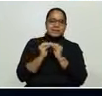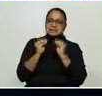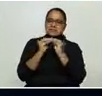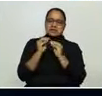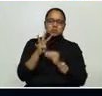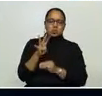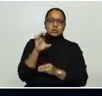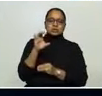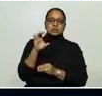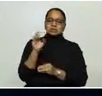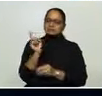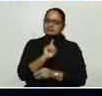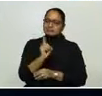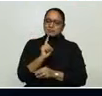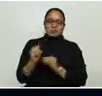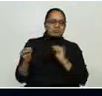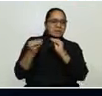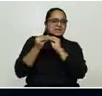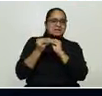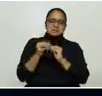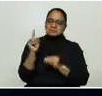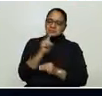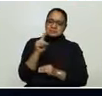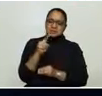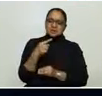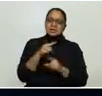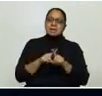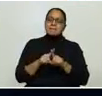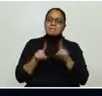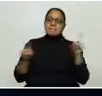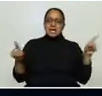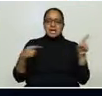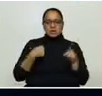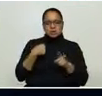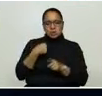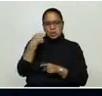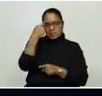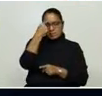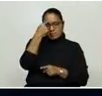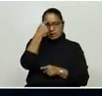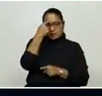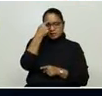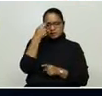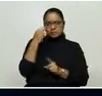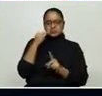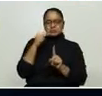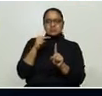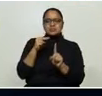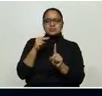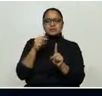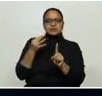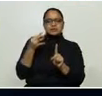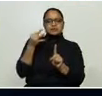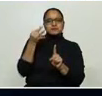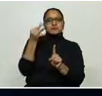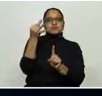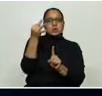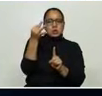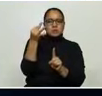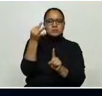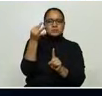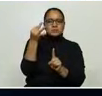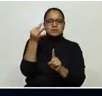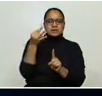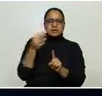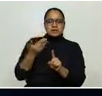400 casos a estas alturas. Lo que creo que podríamos estar viendo en un escenario, si